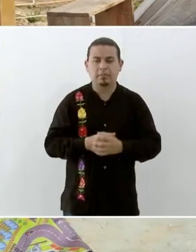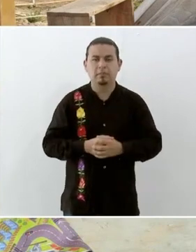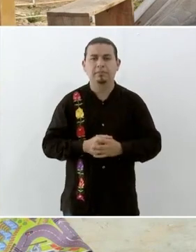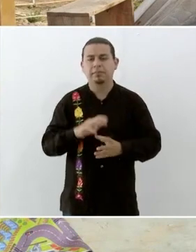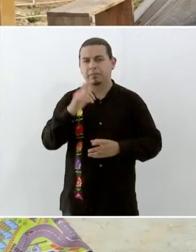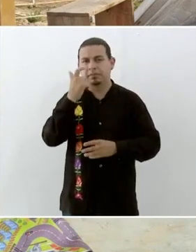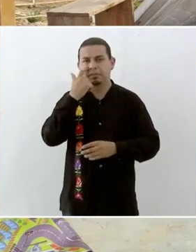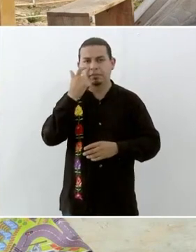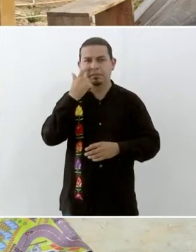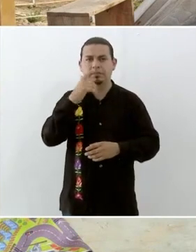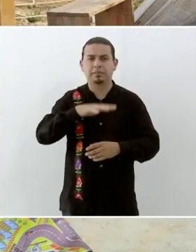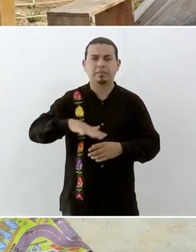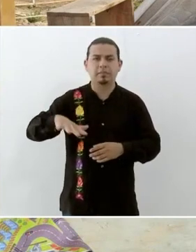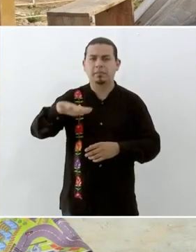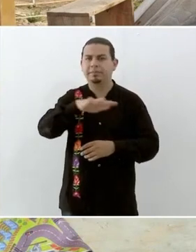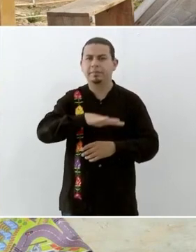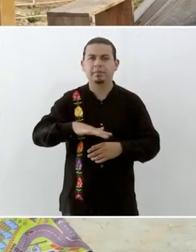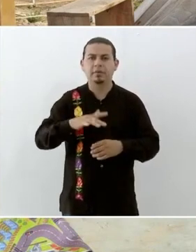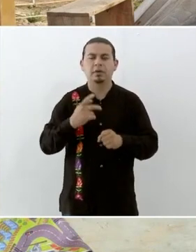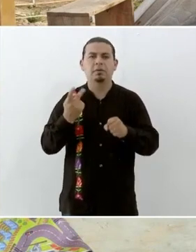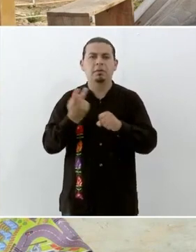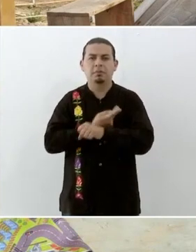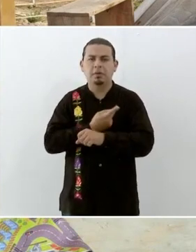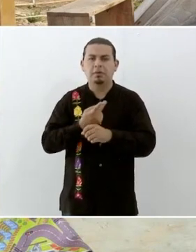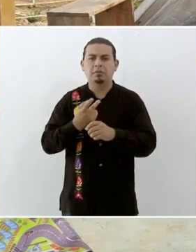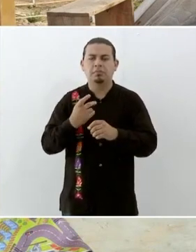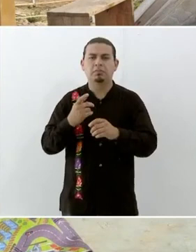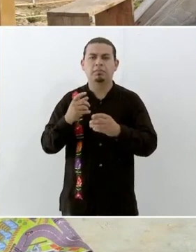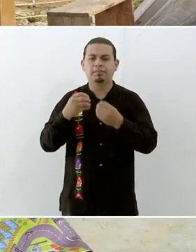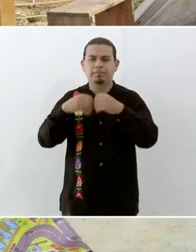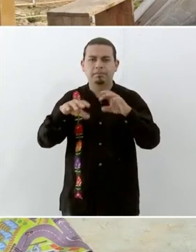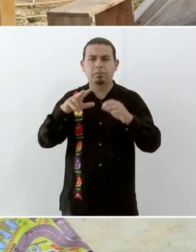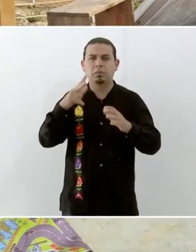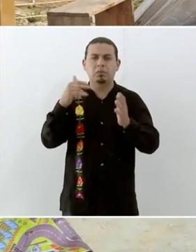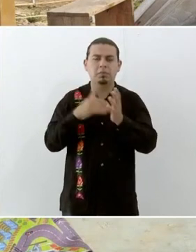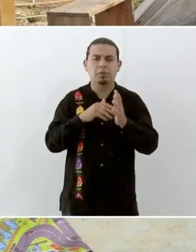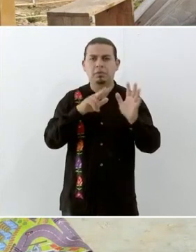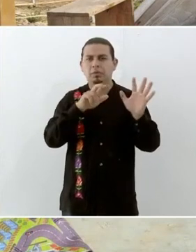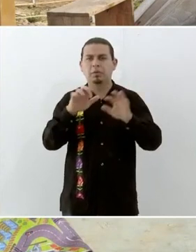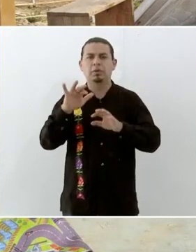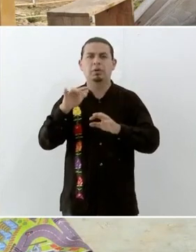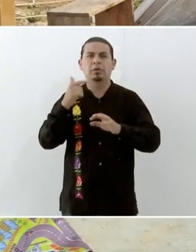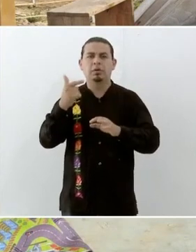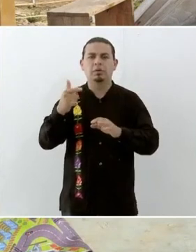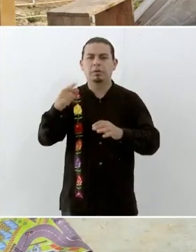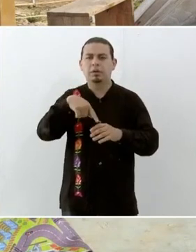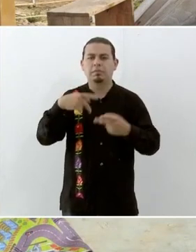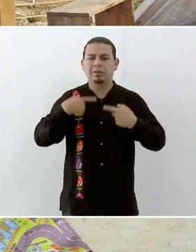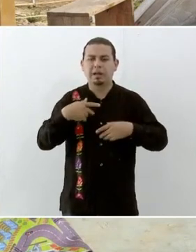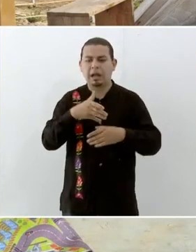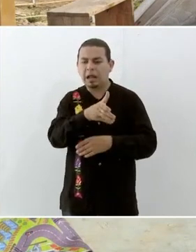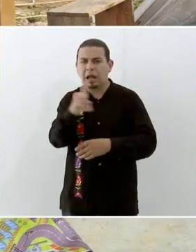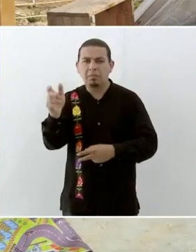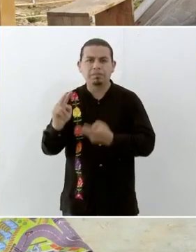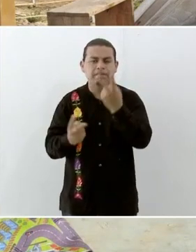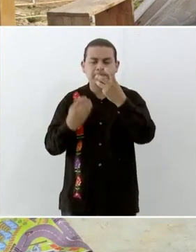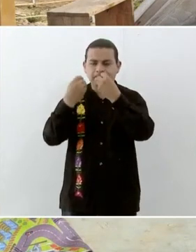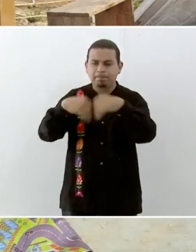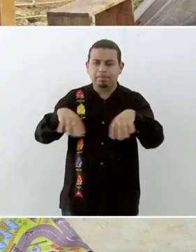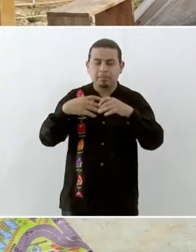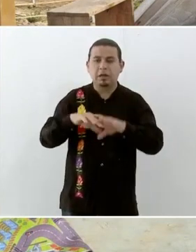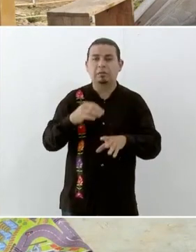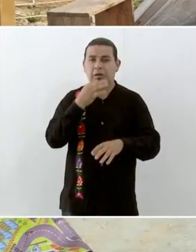pérdidas de ganado, vamos a apoyar a 2 mil 857 productores del campo. Quienes hayan